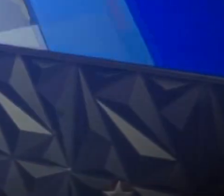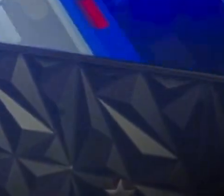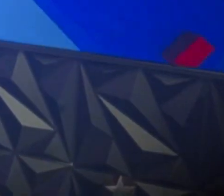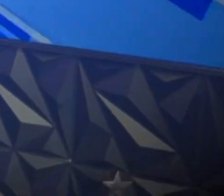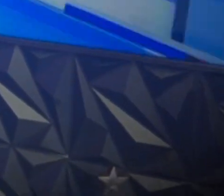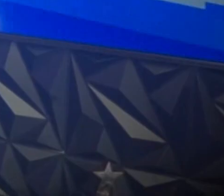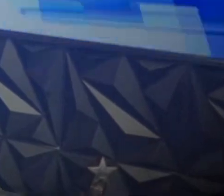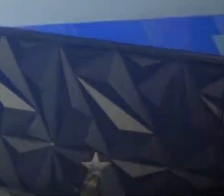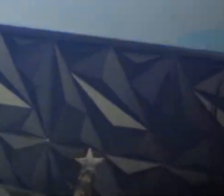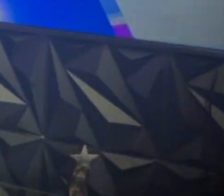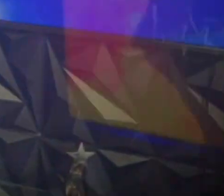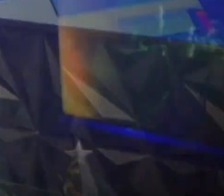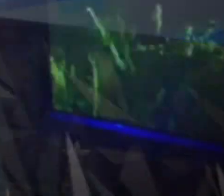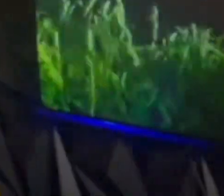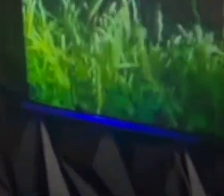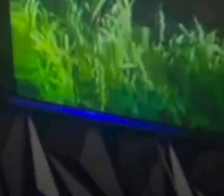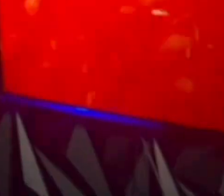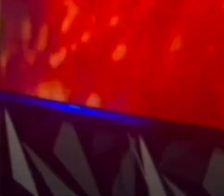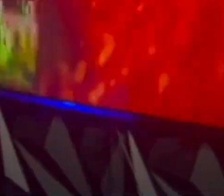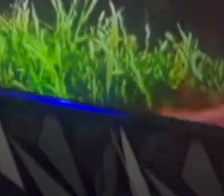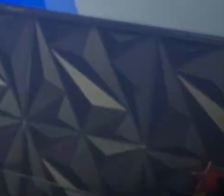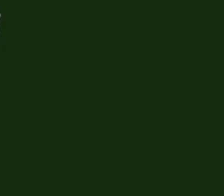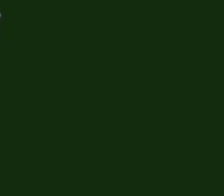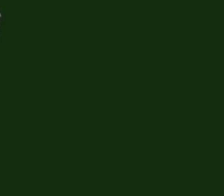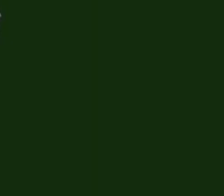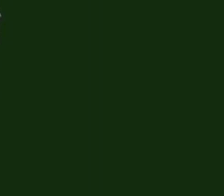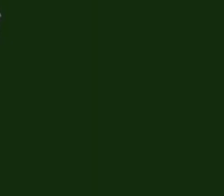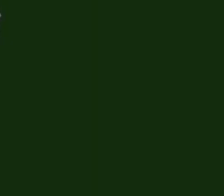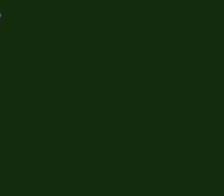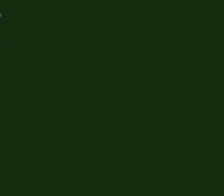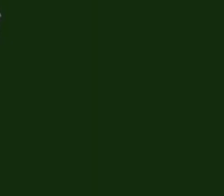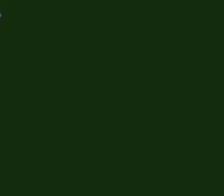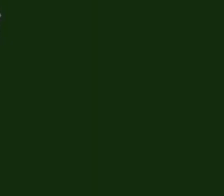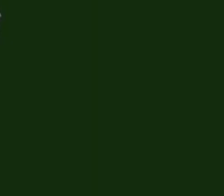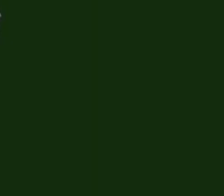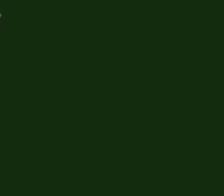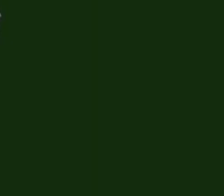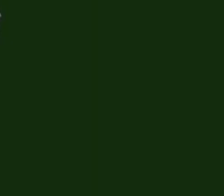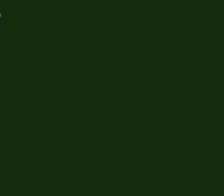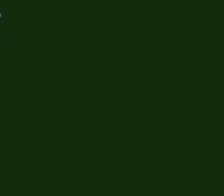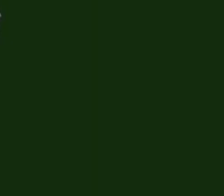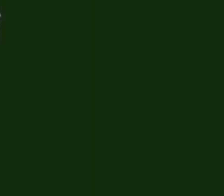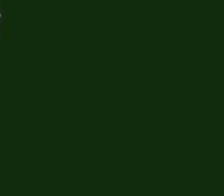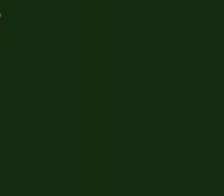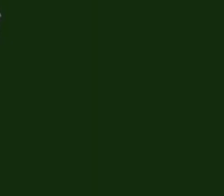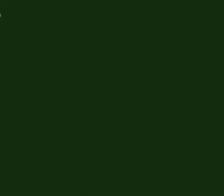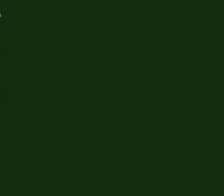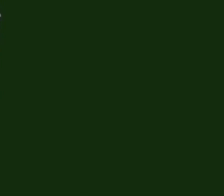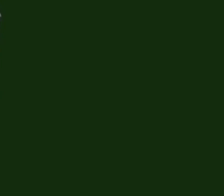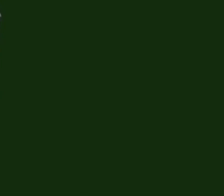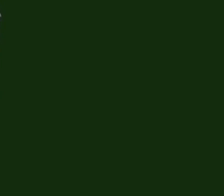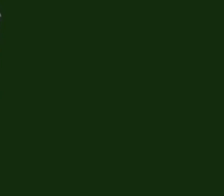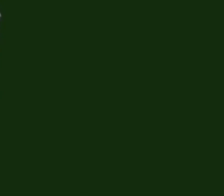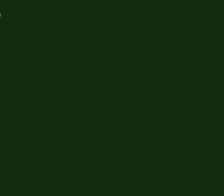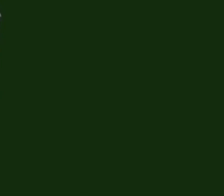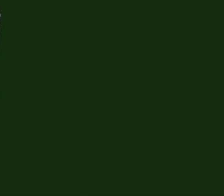Ya lo vieron ustedes ahí de parte del sheriff Marcos López. Y si usted o alguien que usted conozca tiene alguna